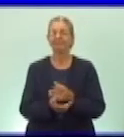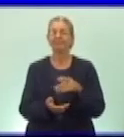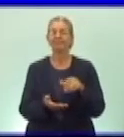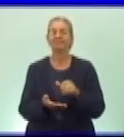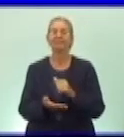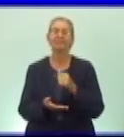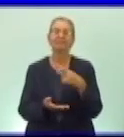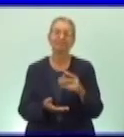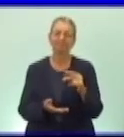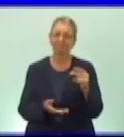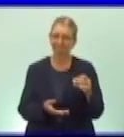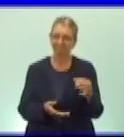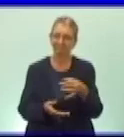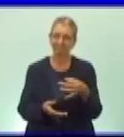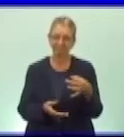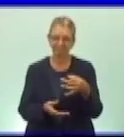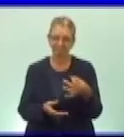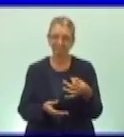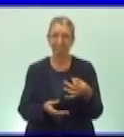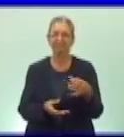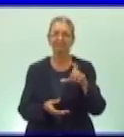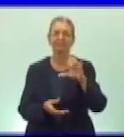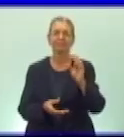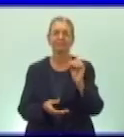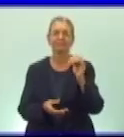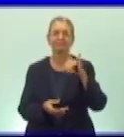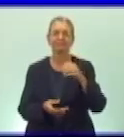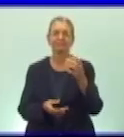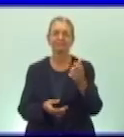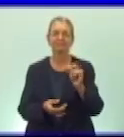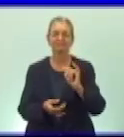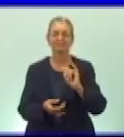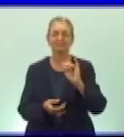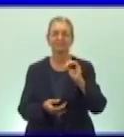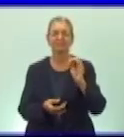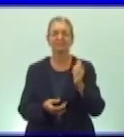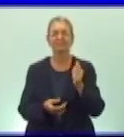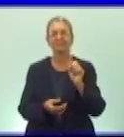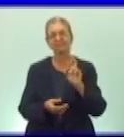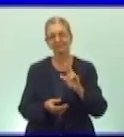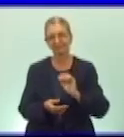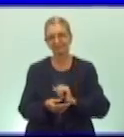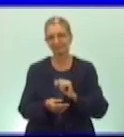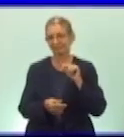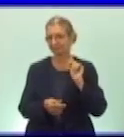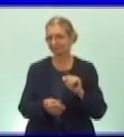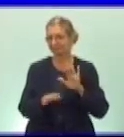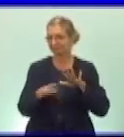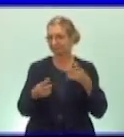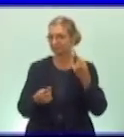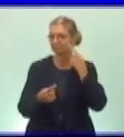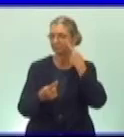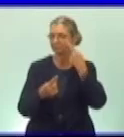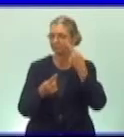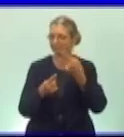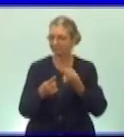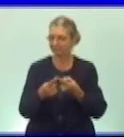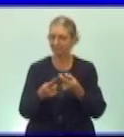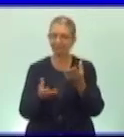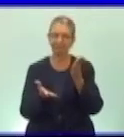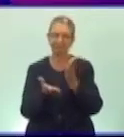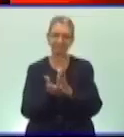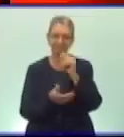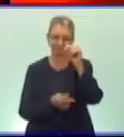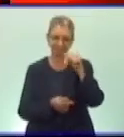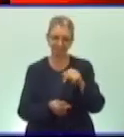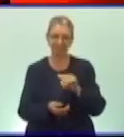Combatientes de Cojimar. Ahora les planteo cuál es el objetivo de la clase